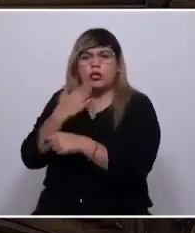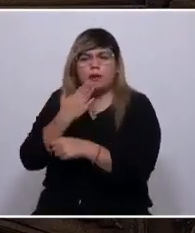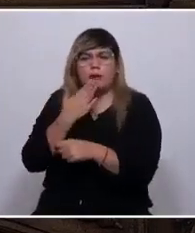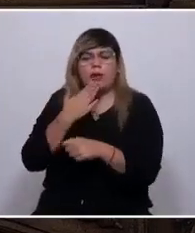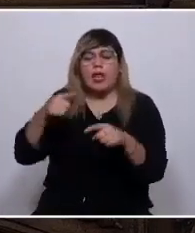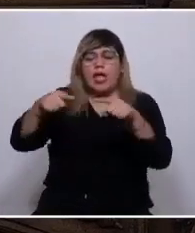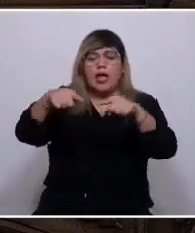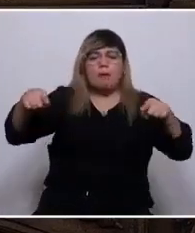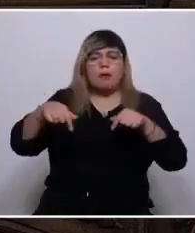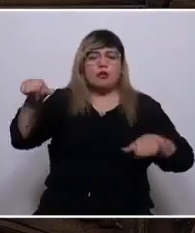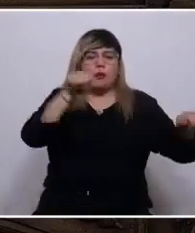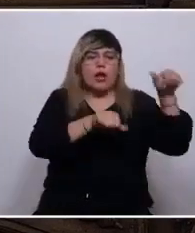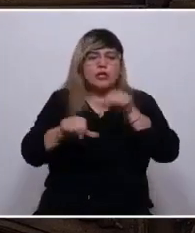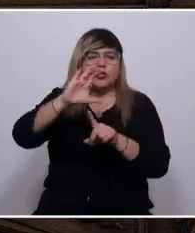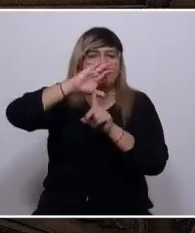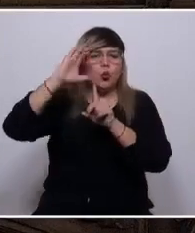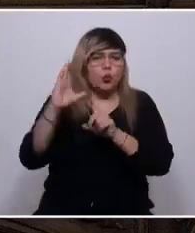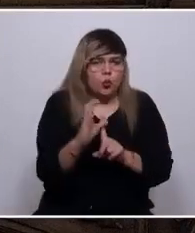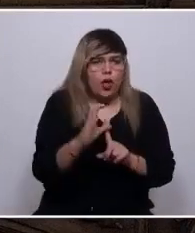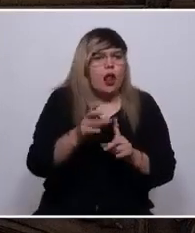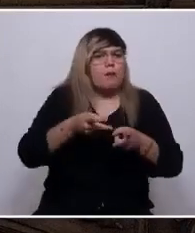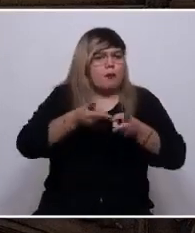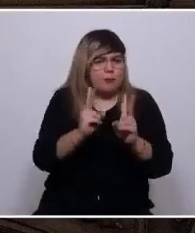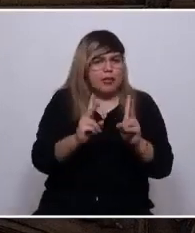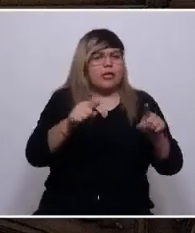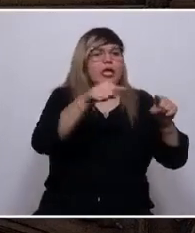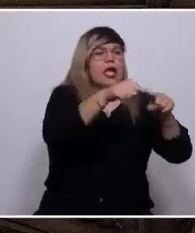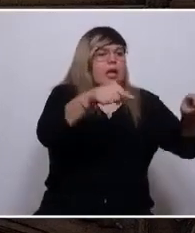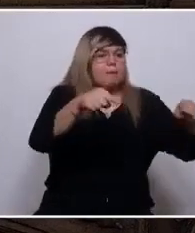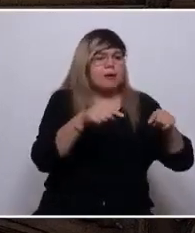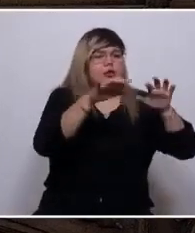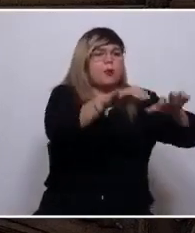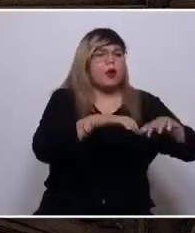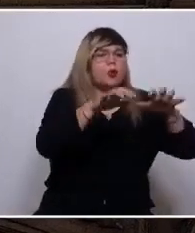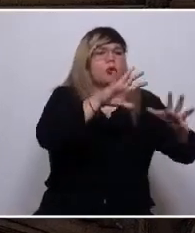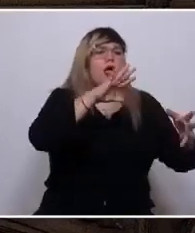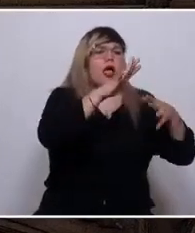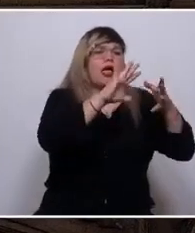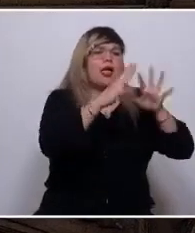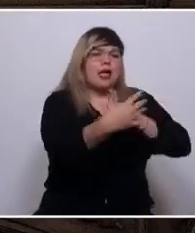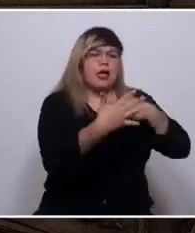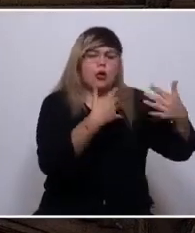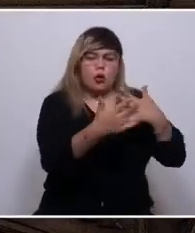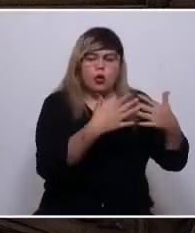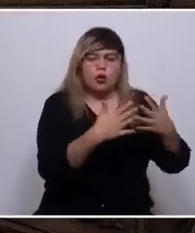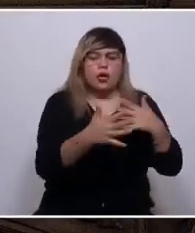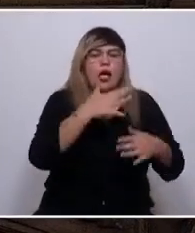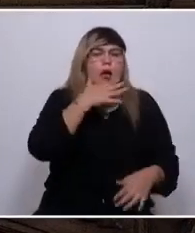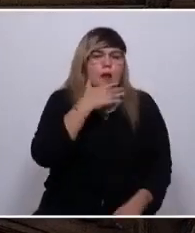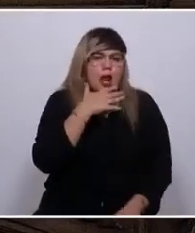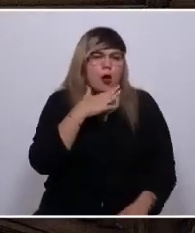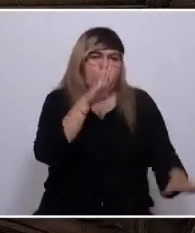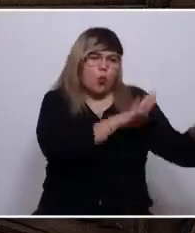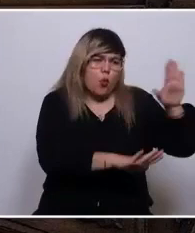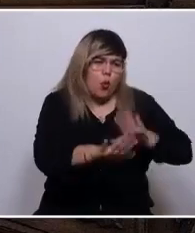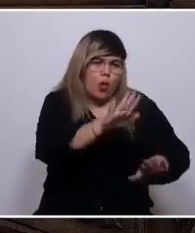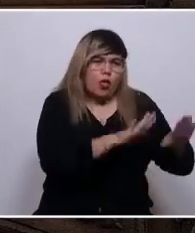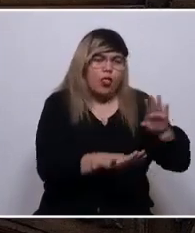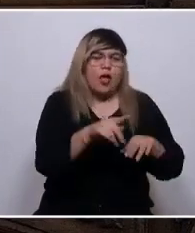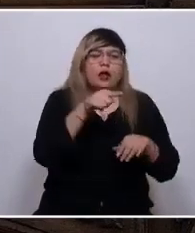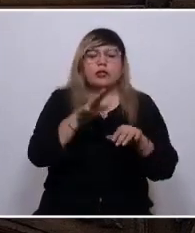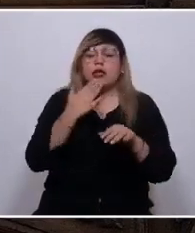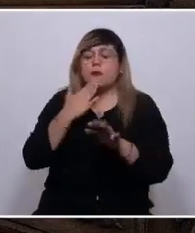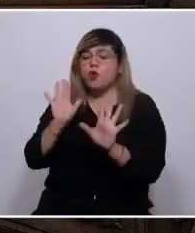para la ciencia, el desarrollo cultural y la creatividad. Espacio para la agricultura ecológica que rejegere el suelo o proteja las aguas. Espacio para la gestión comunitaria